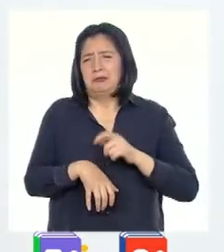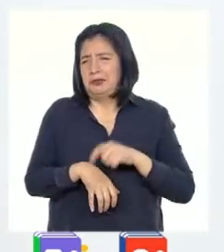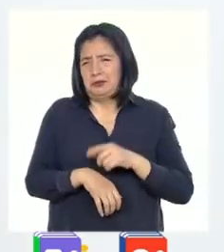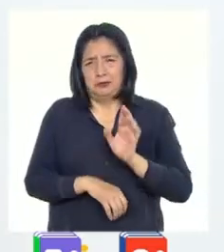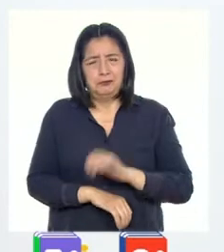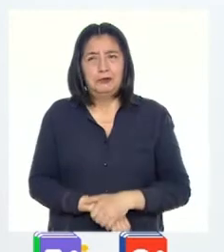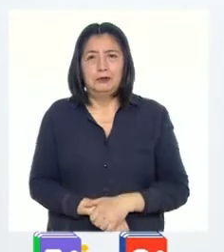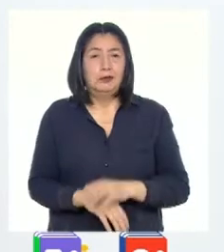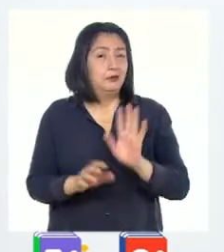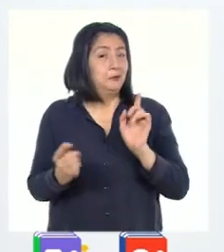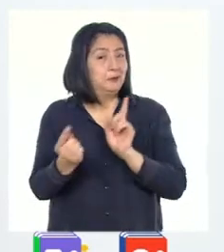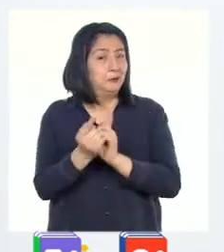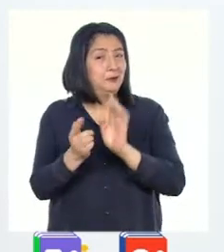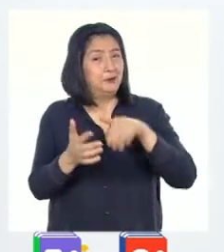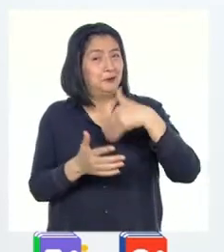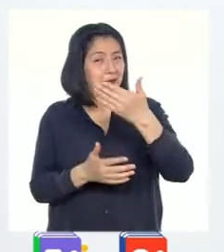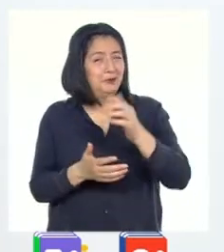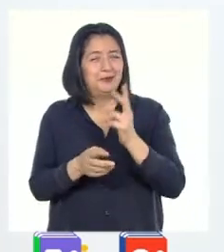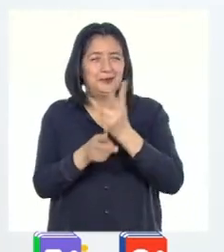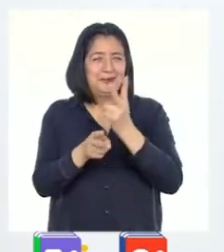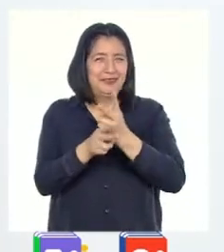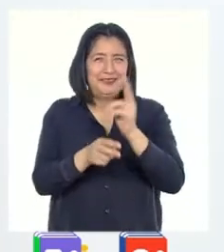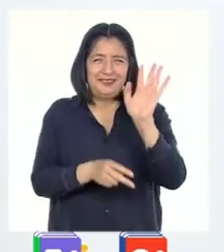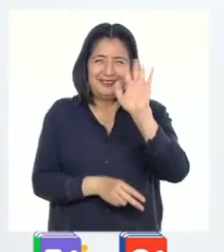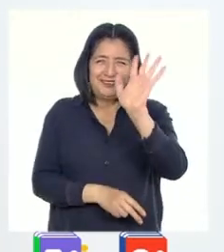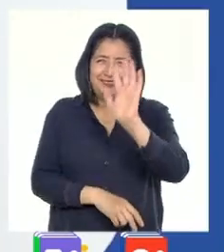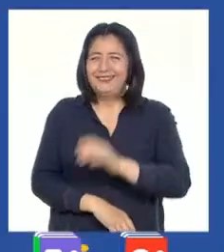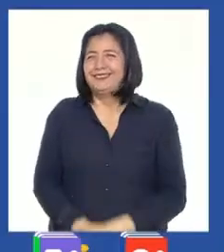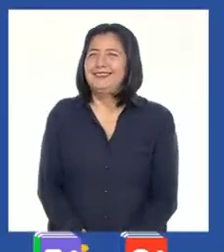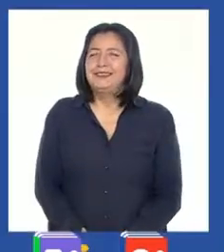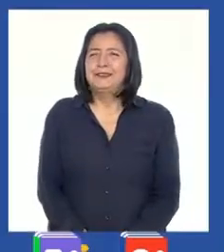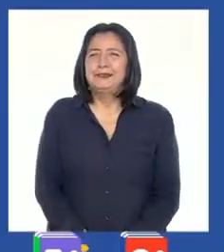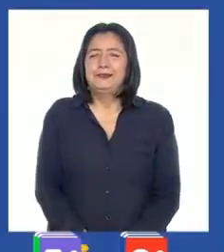del día. Nos vemos muy pronto. Cuídense mucho. Chao.